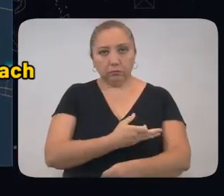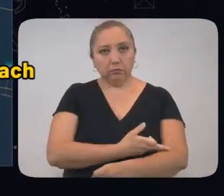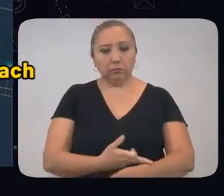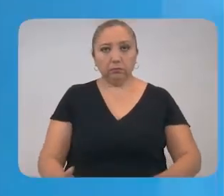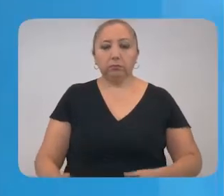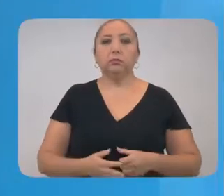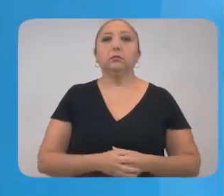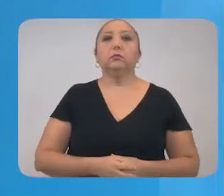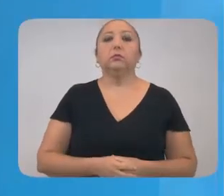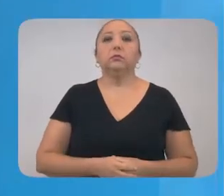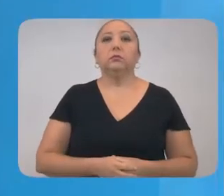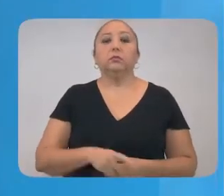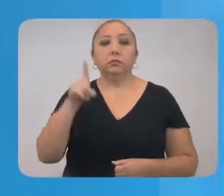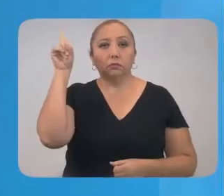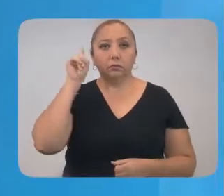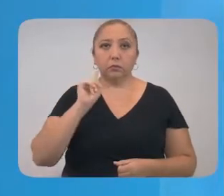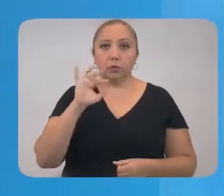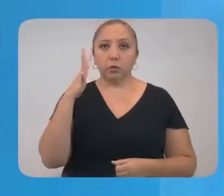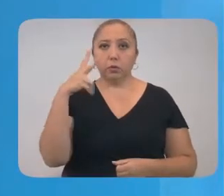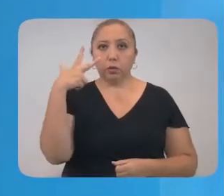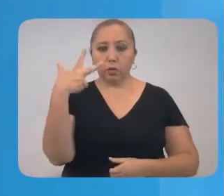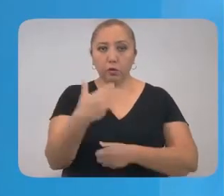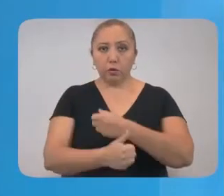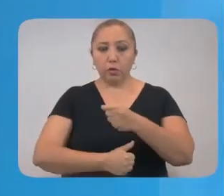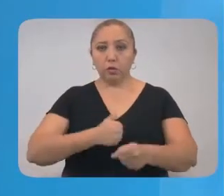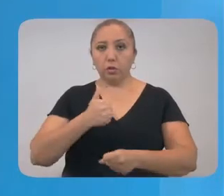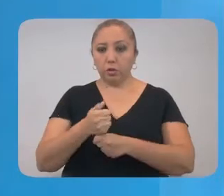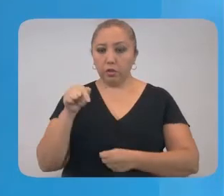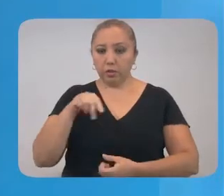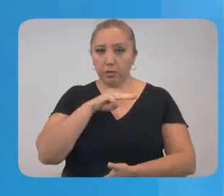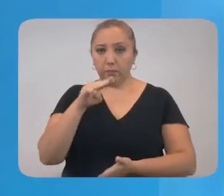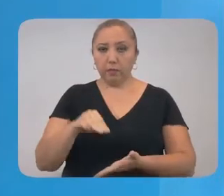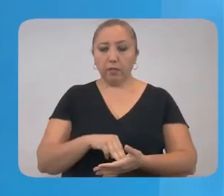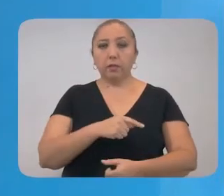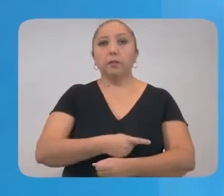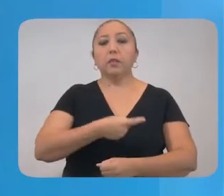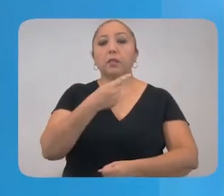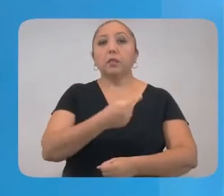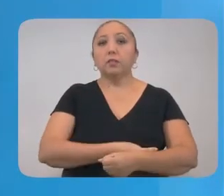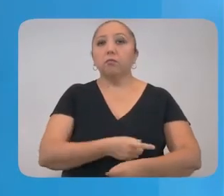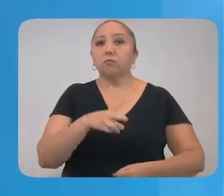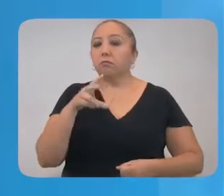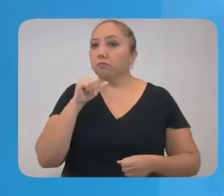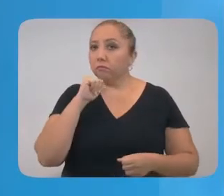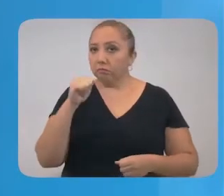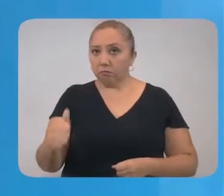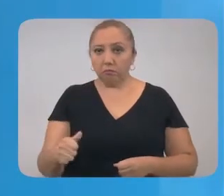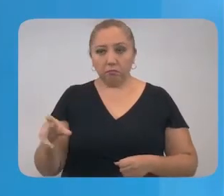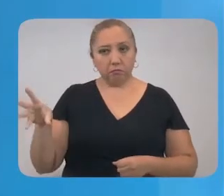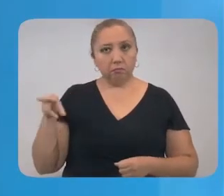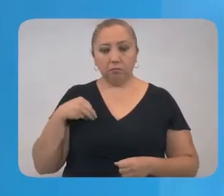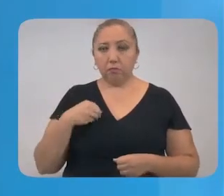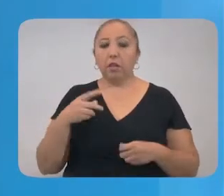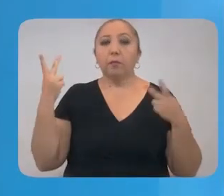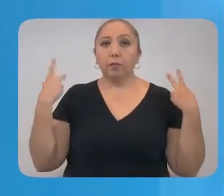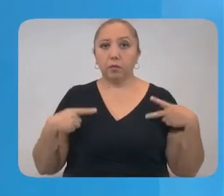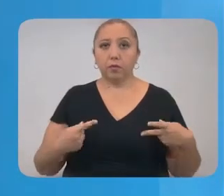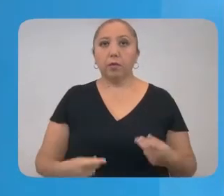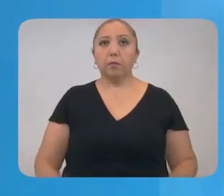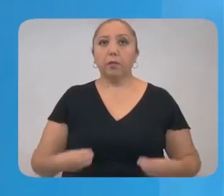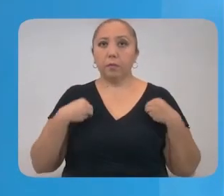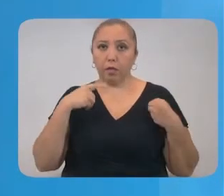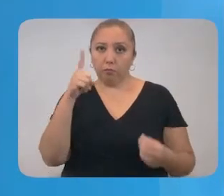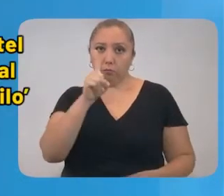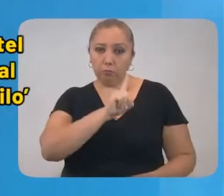sin síntomas. Mujer de 58 años de Mérida, con hipertensión, no se reportan contactos, la paciente